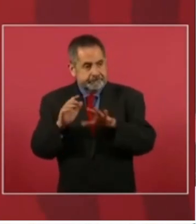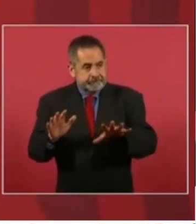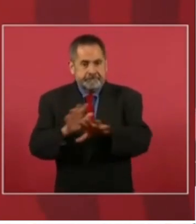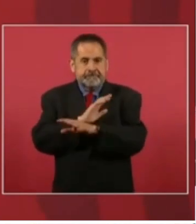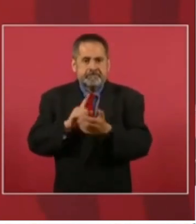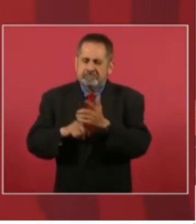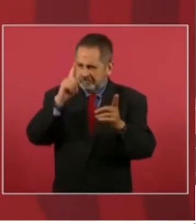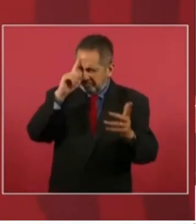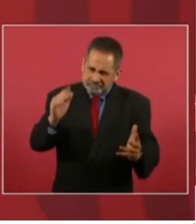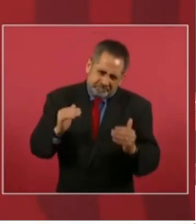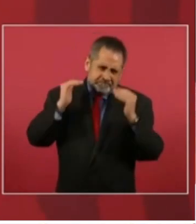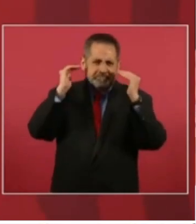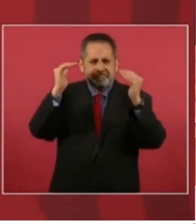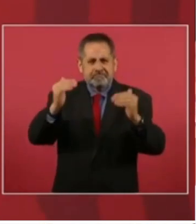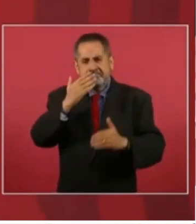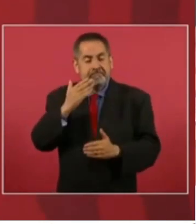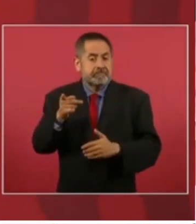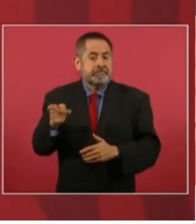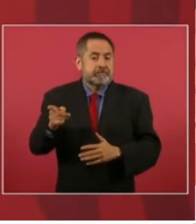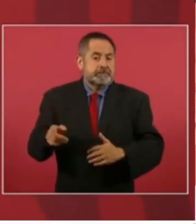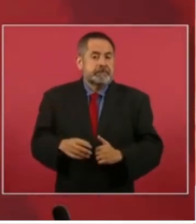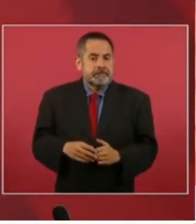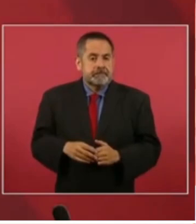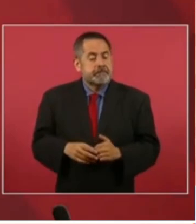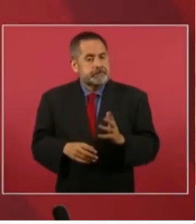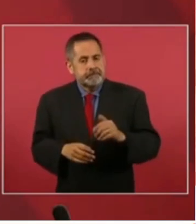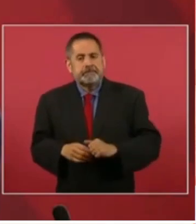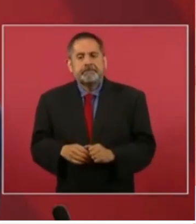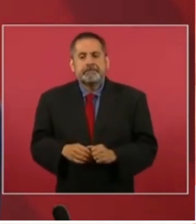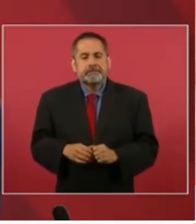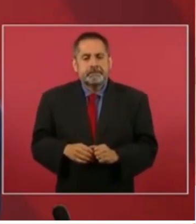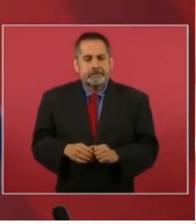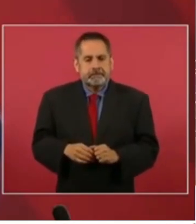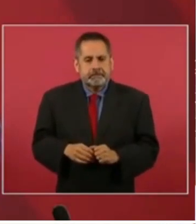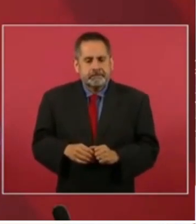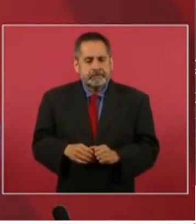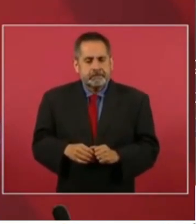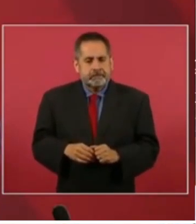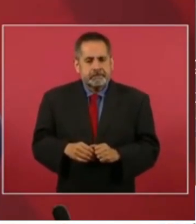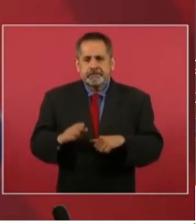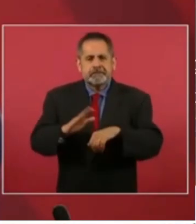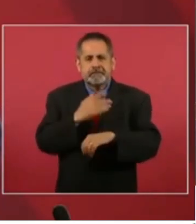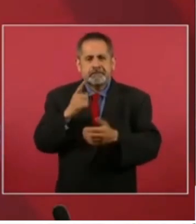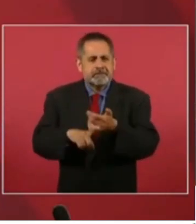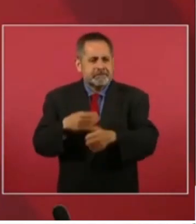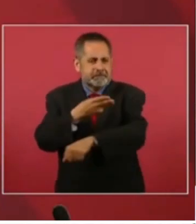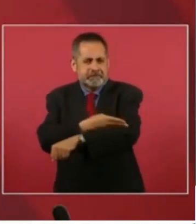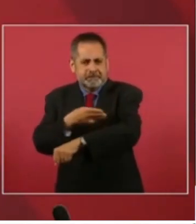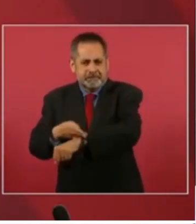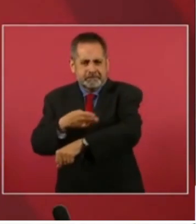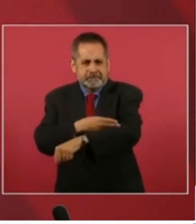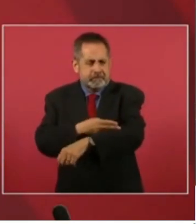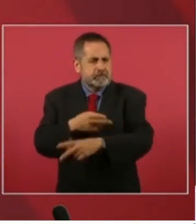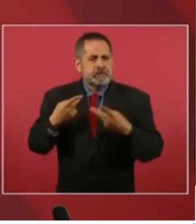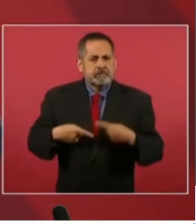gigantes bueno ¿por qué Madero siendo